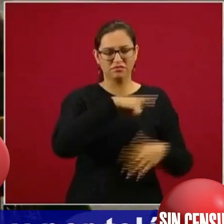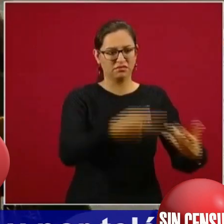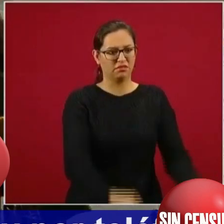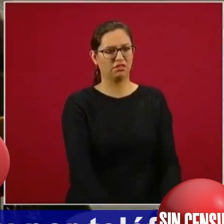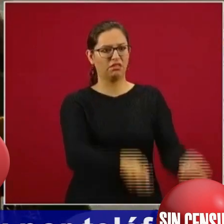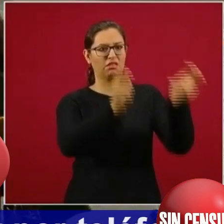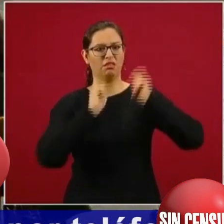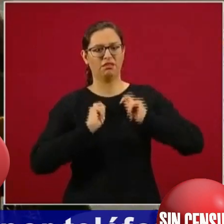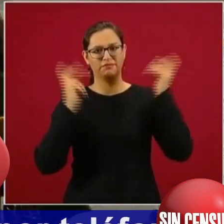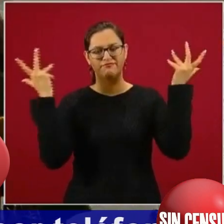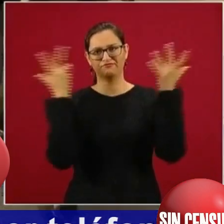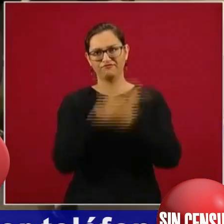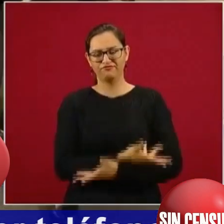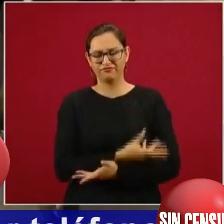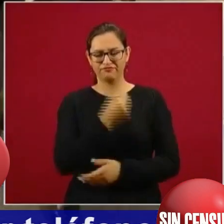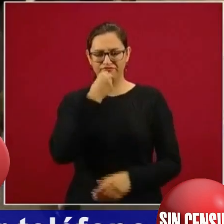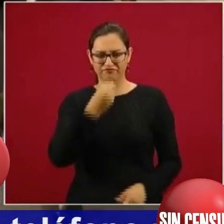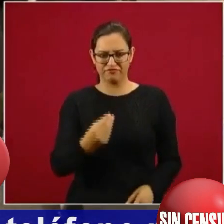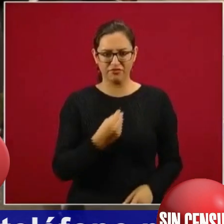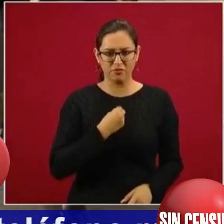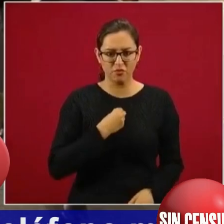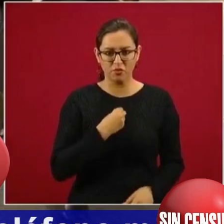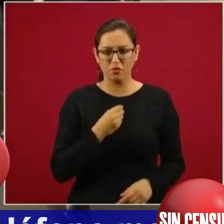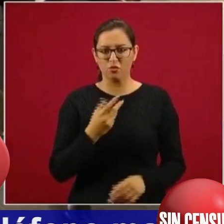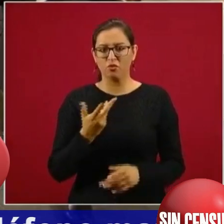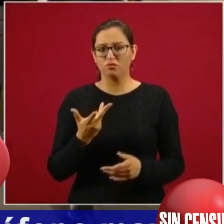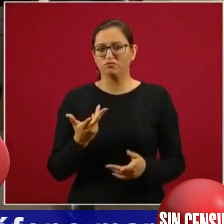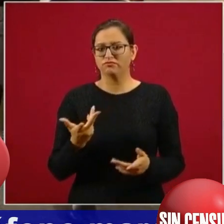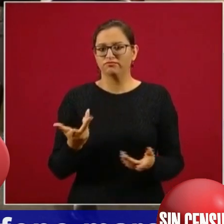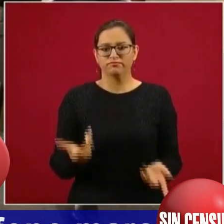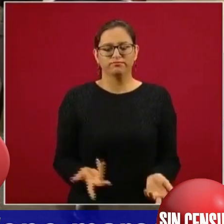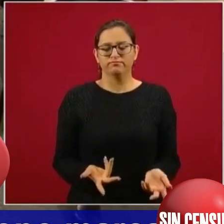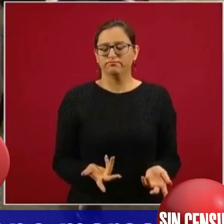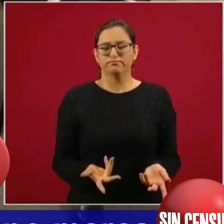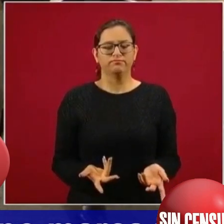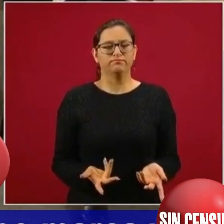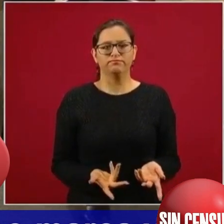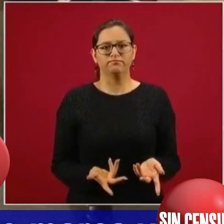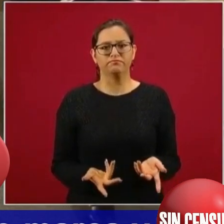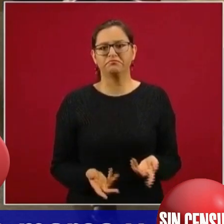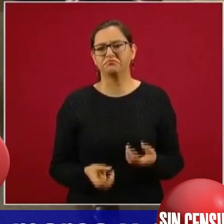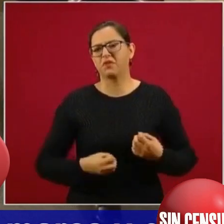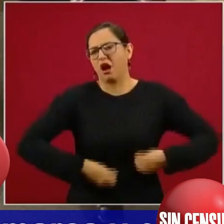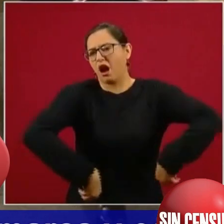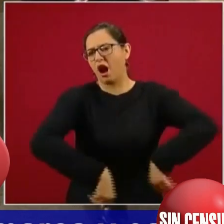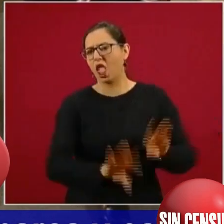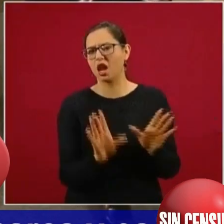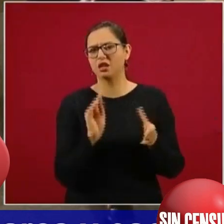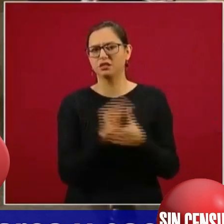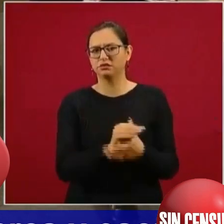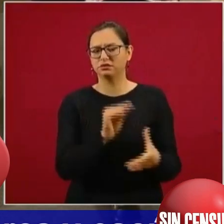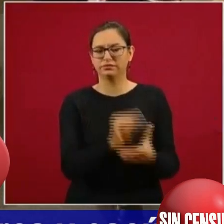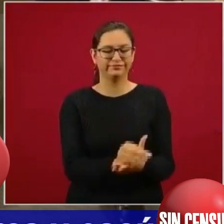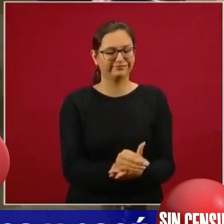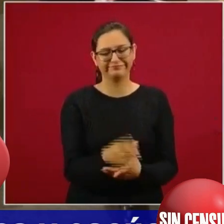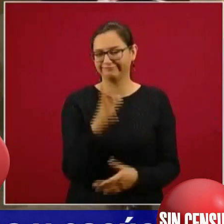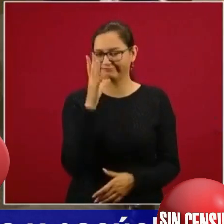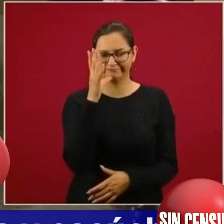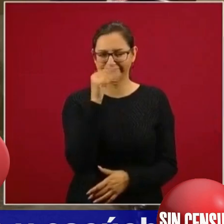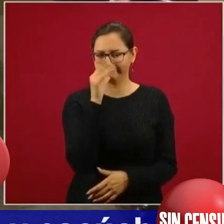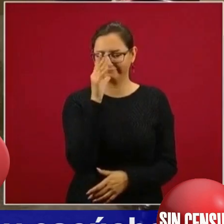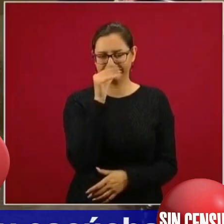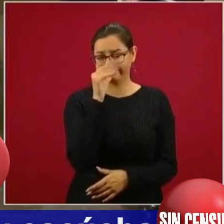omitir que